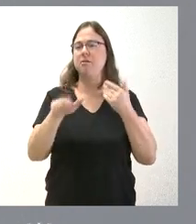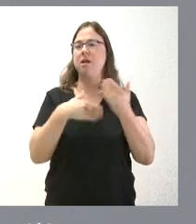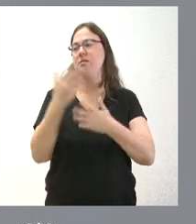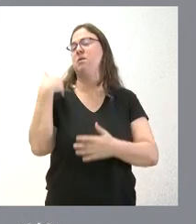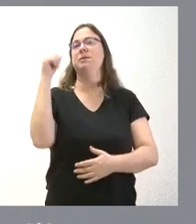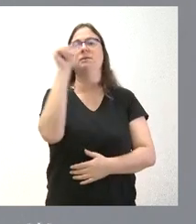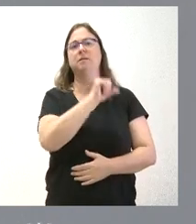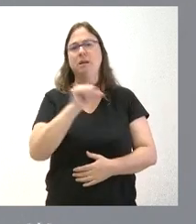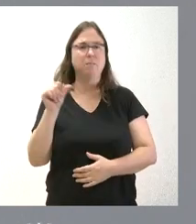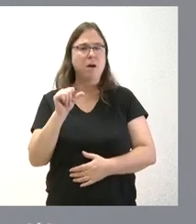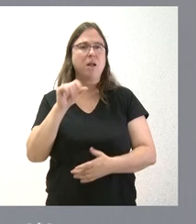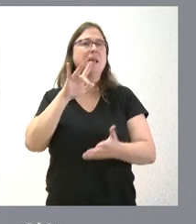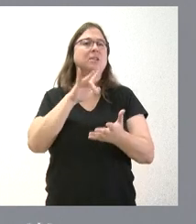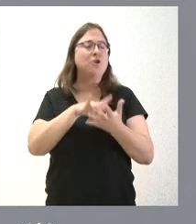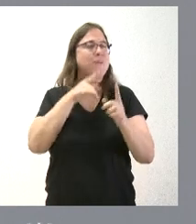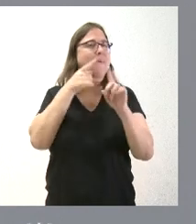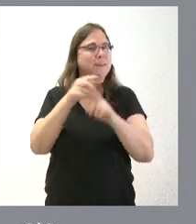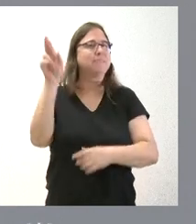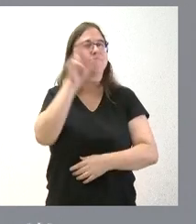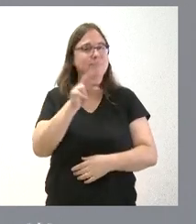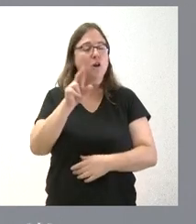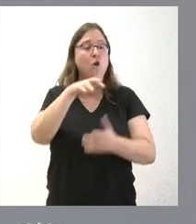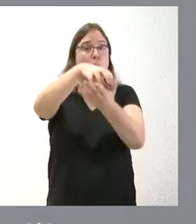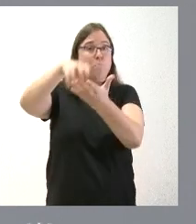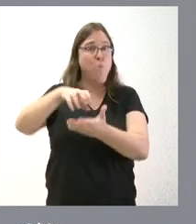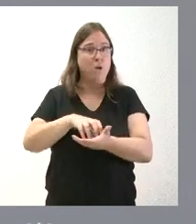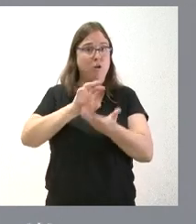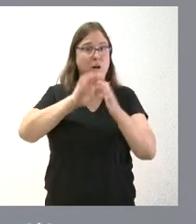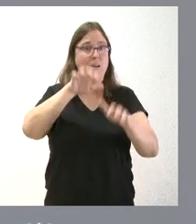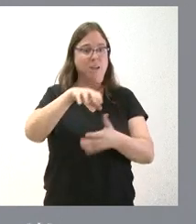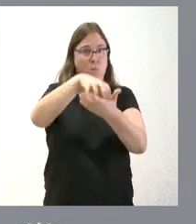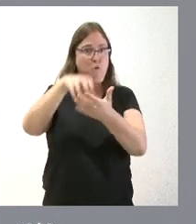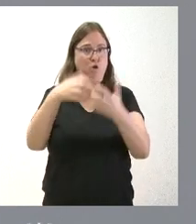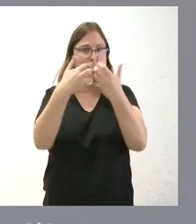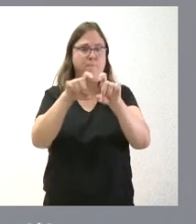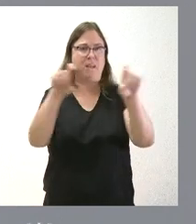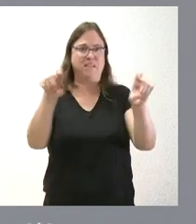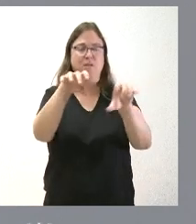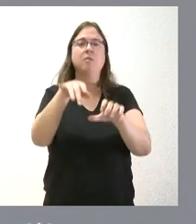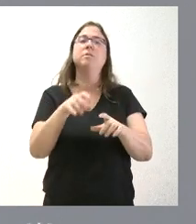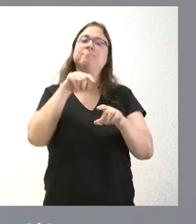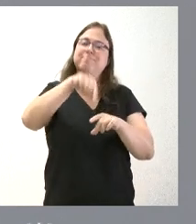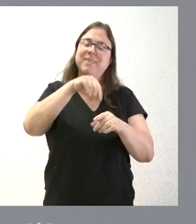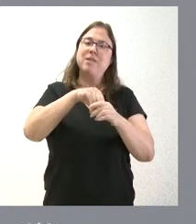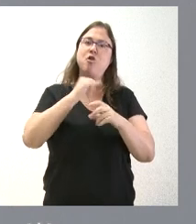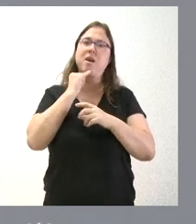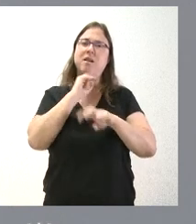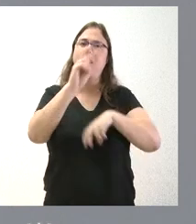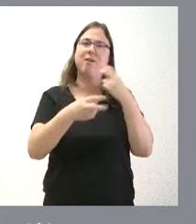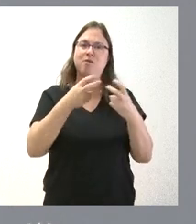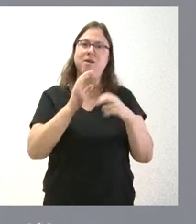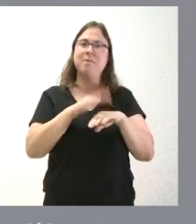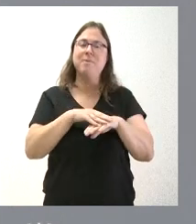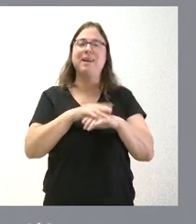hacía mucho hincapié en el objetivo de que los polígonos empresariales de Castilla y León puedan tener fuentes de energía renovables que ayudan a